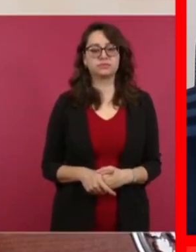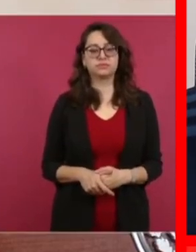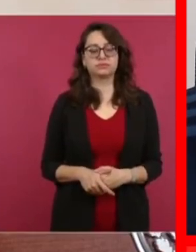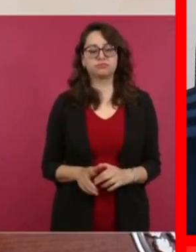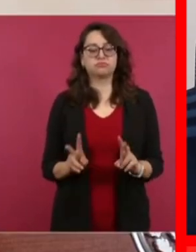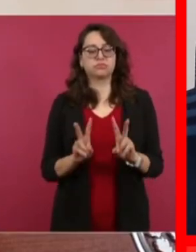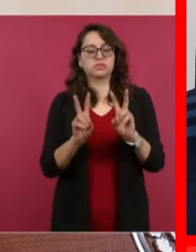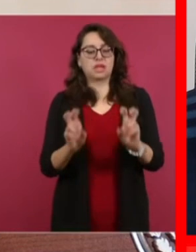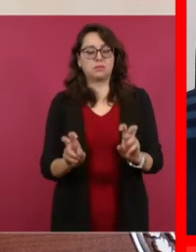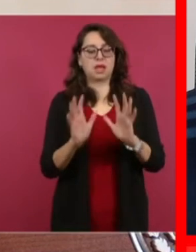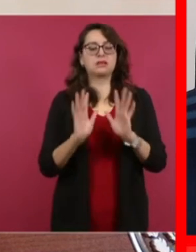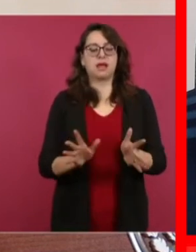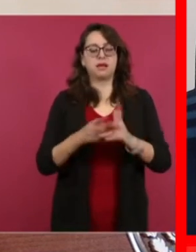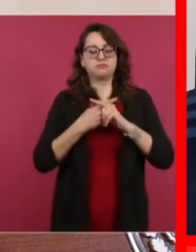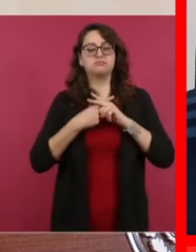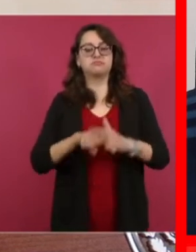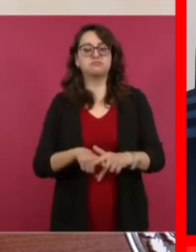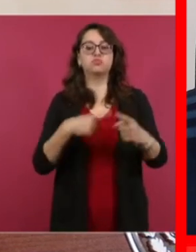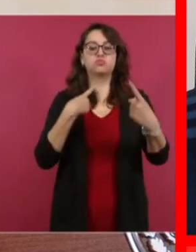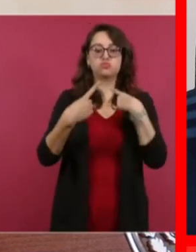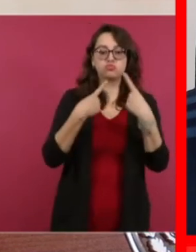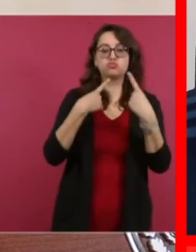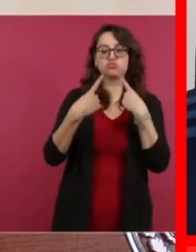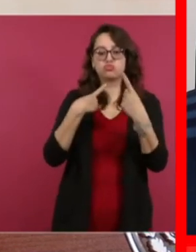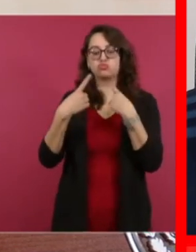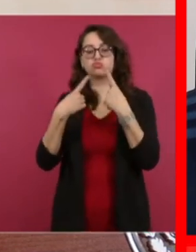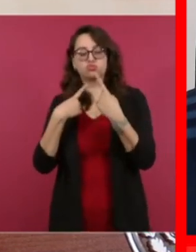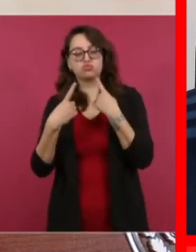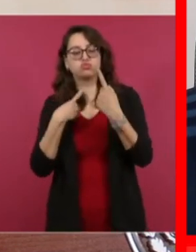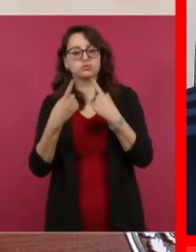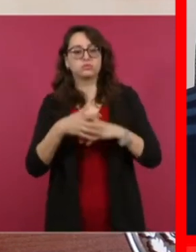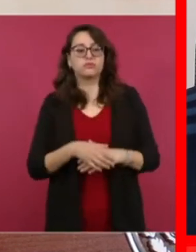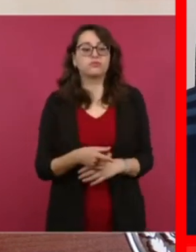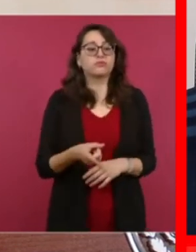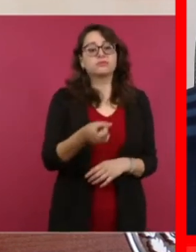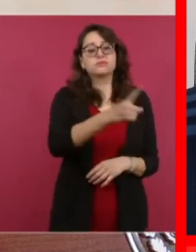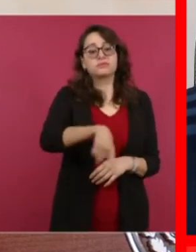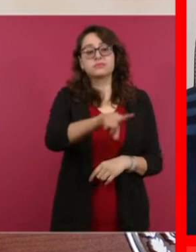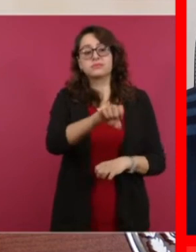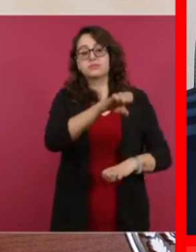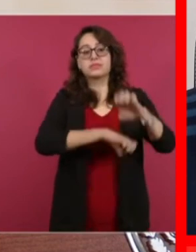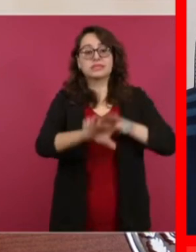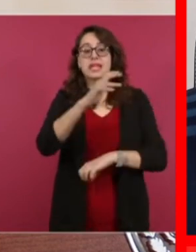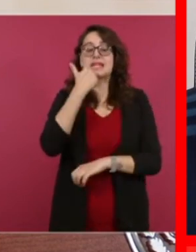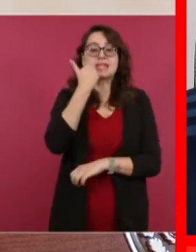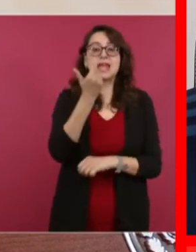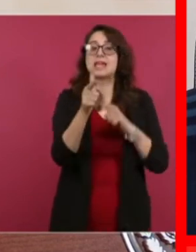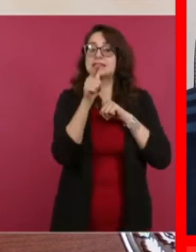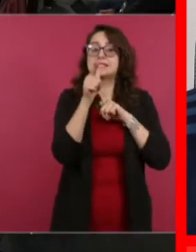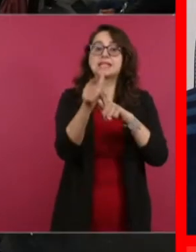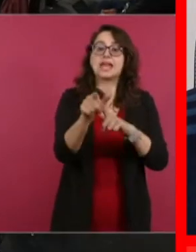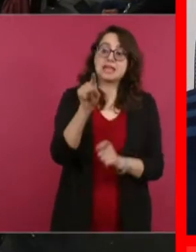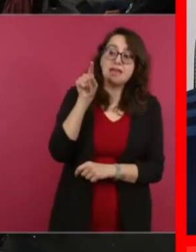sorprender lo que dijo el presidente de México, Andrés Manuel López Obrador, porque de esto amigos